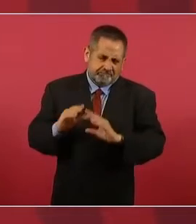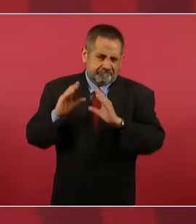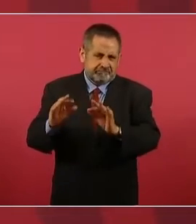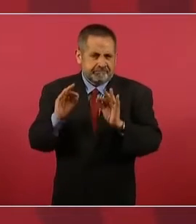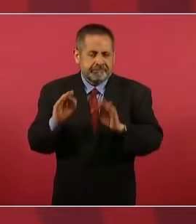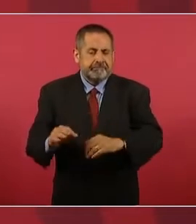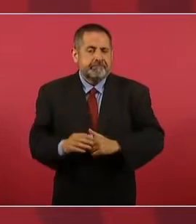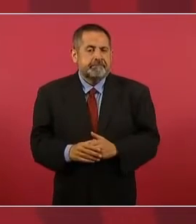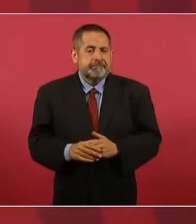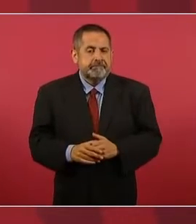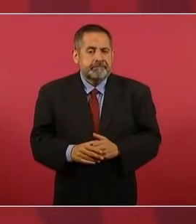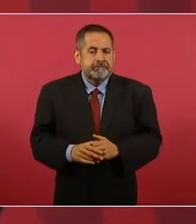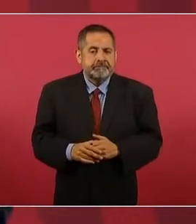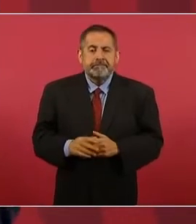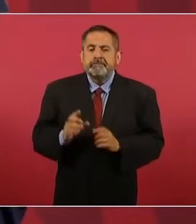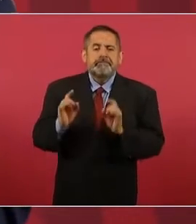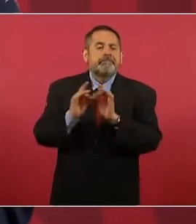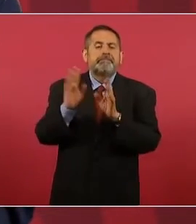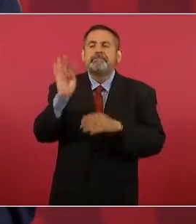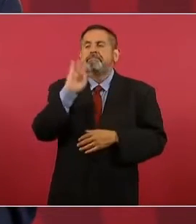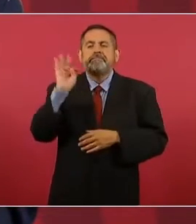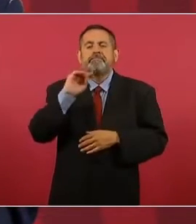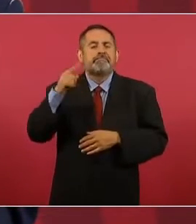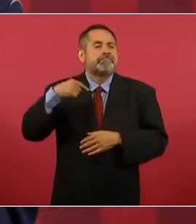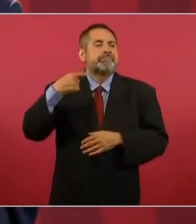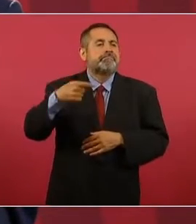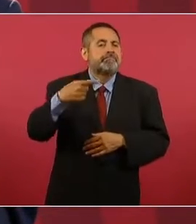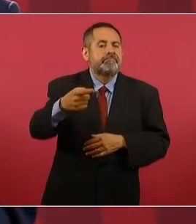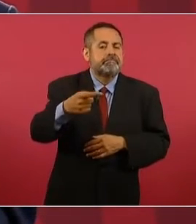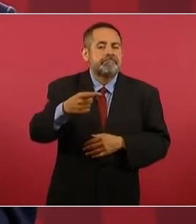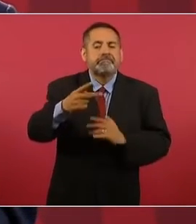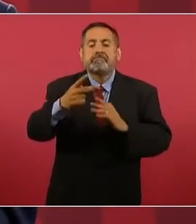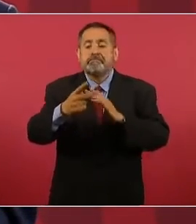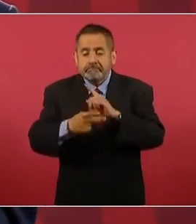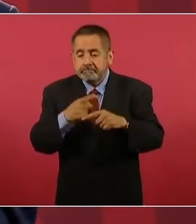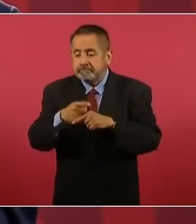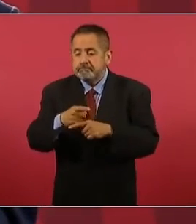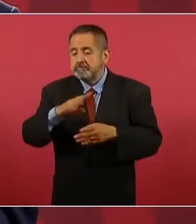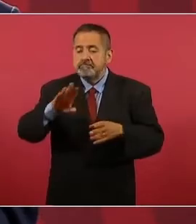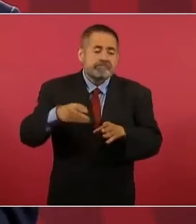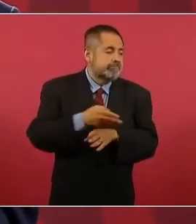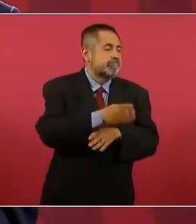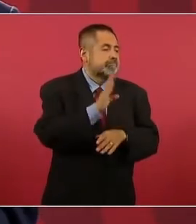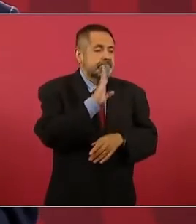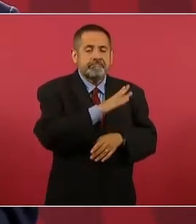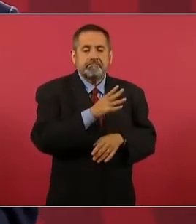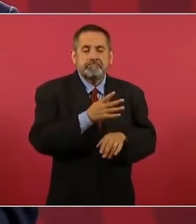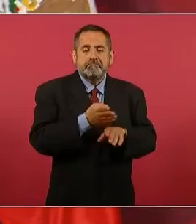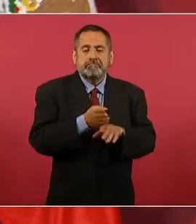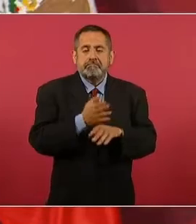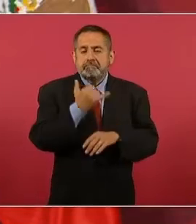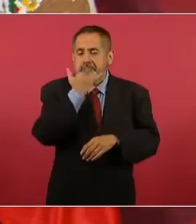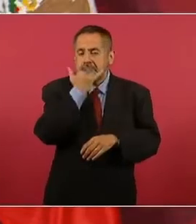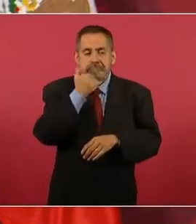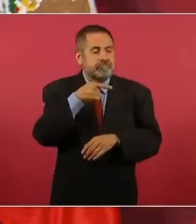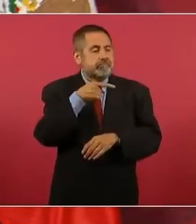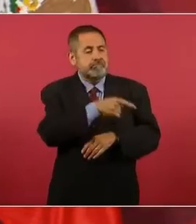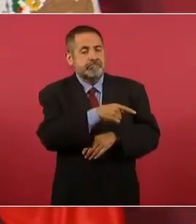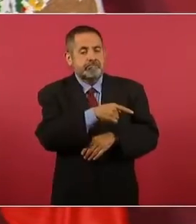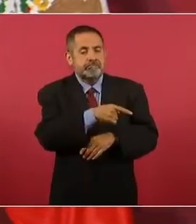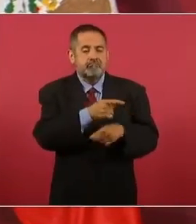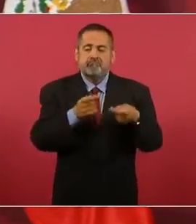y que de repente quede esta